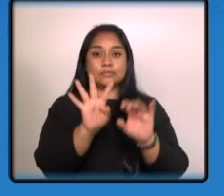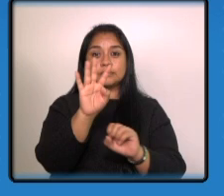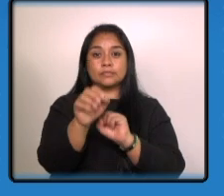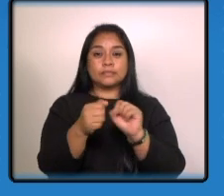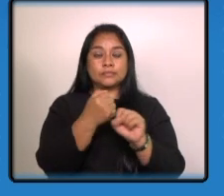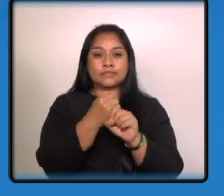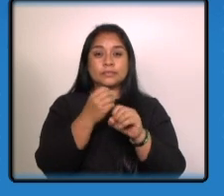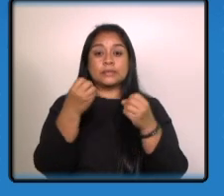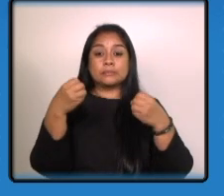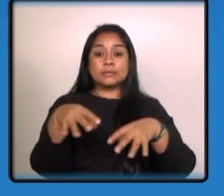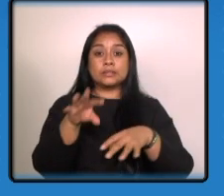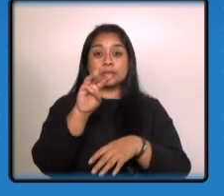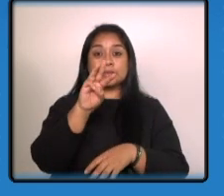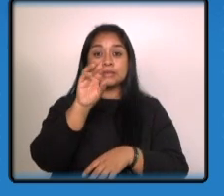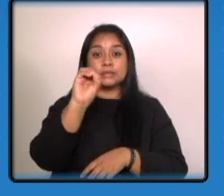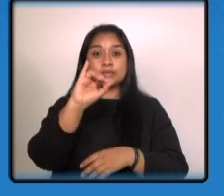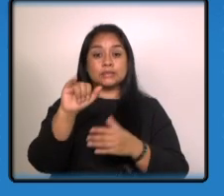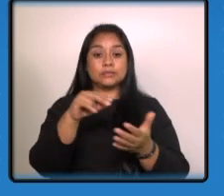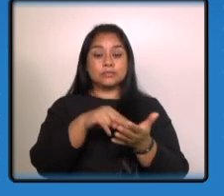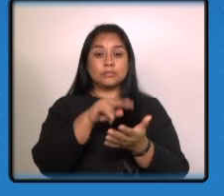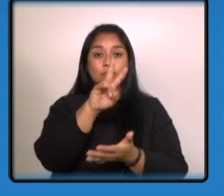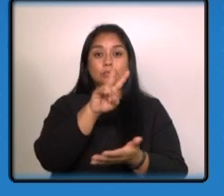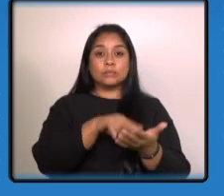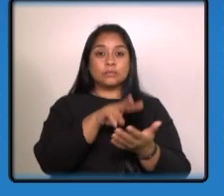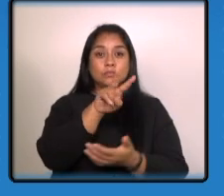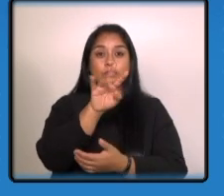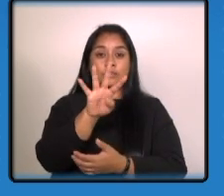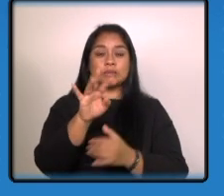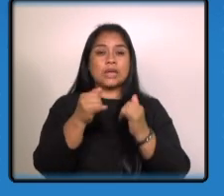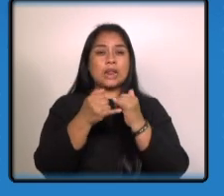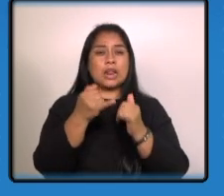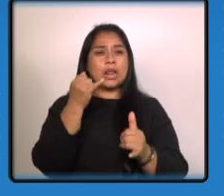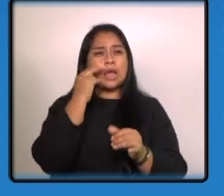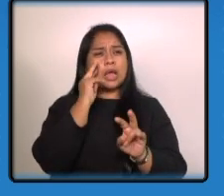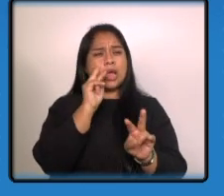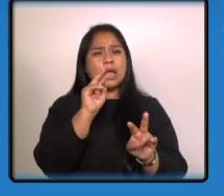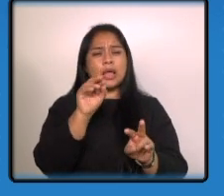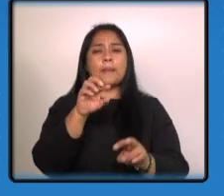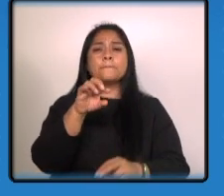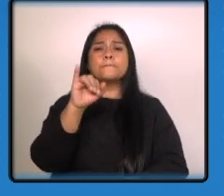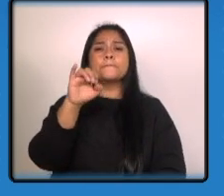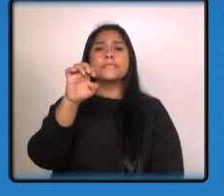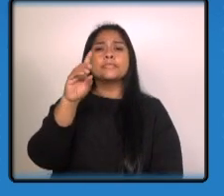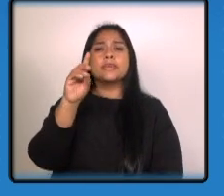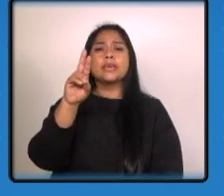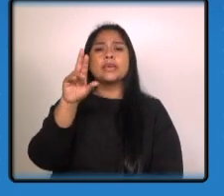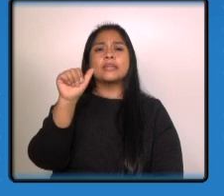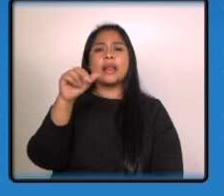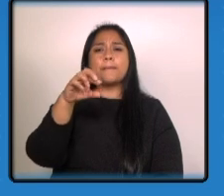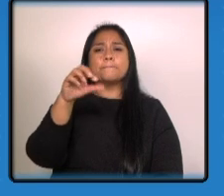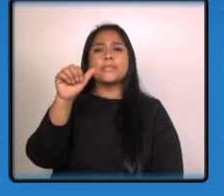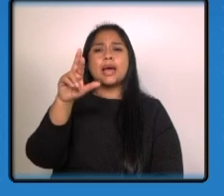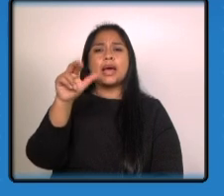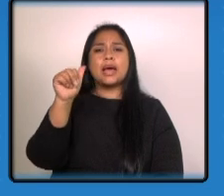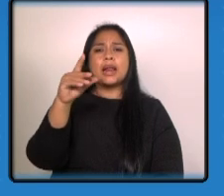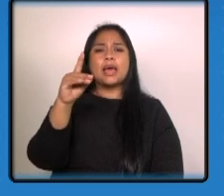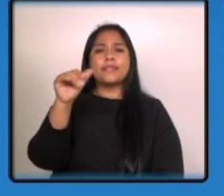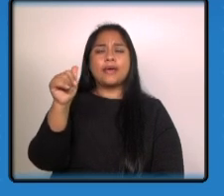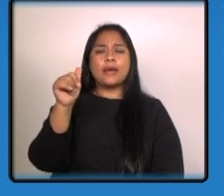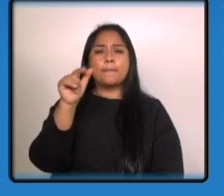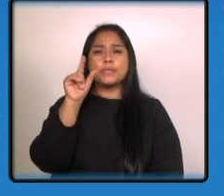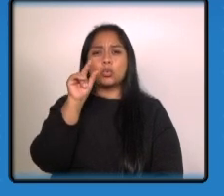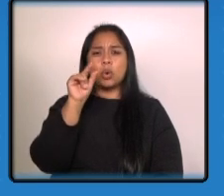junio de 2024 fue vista por última vez en Aldea Piedra Parada Santa Catarina Pinula Guatemala